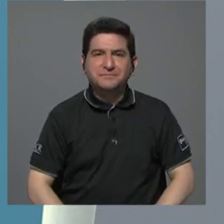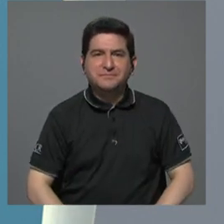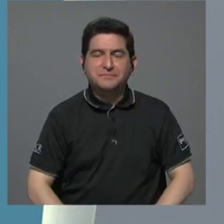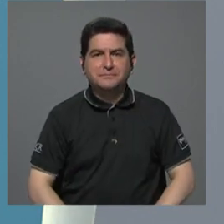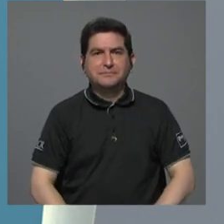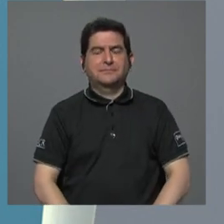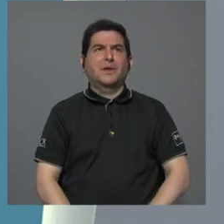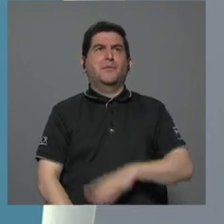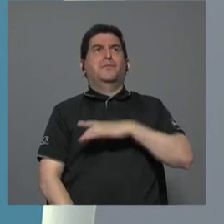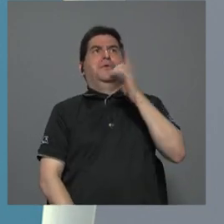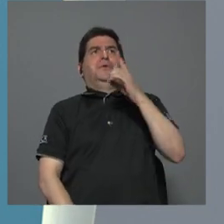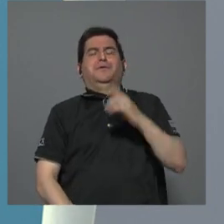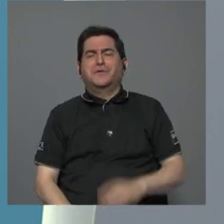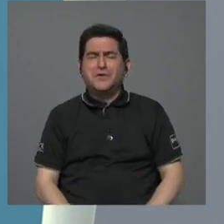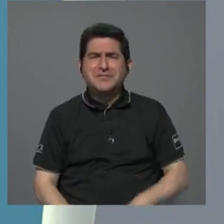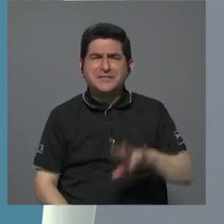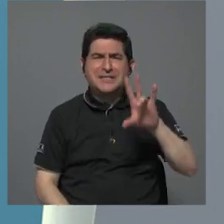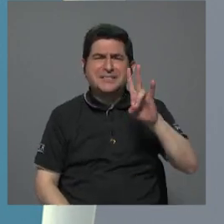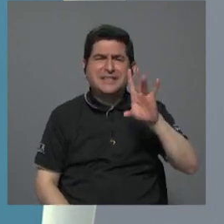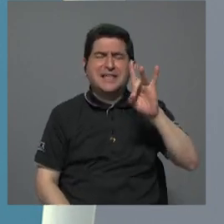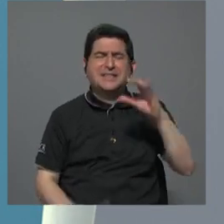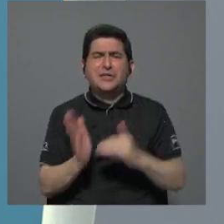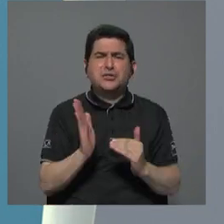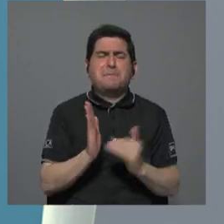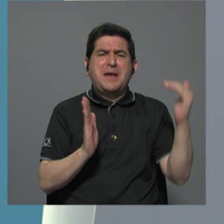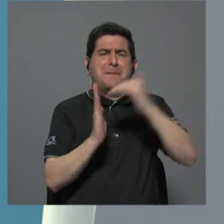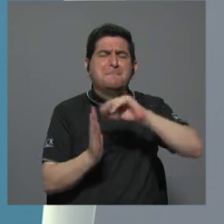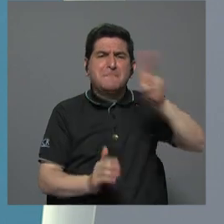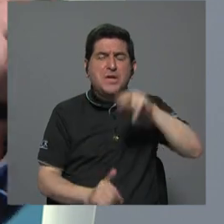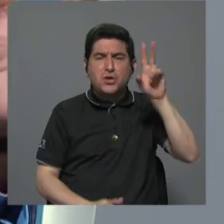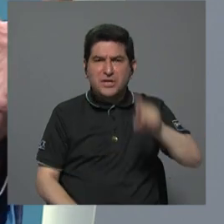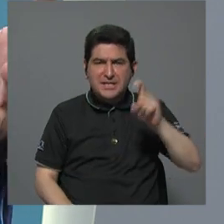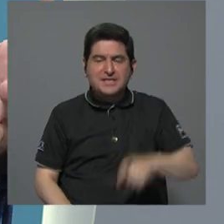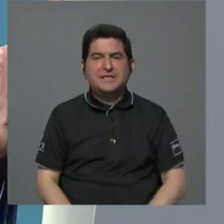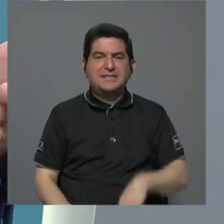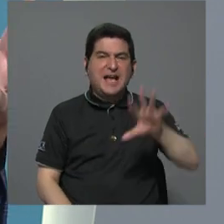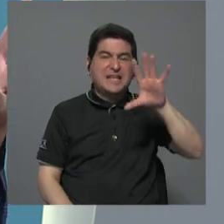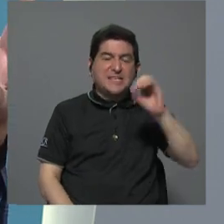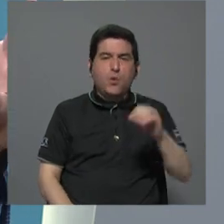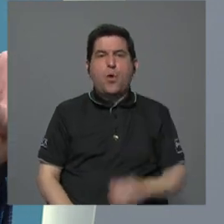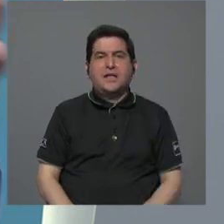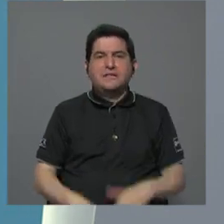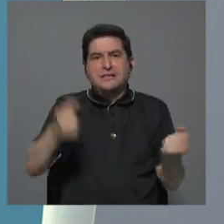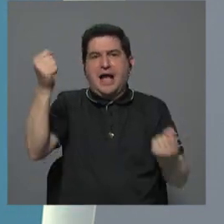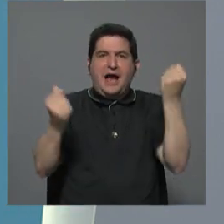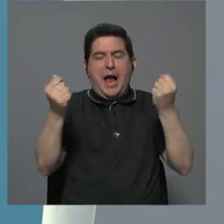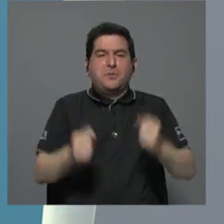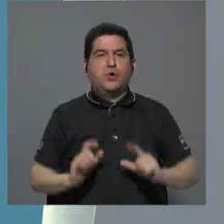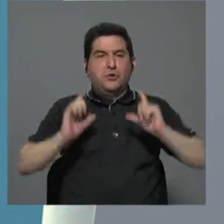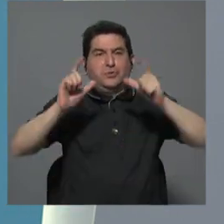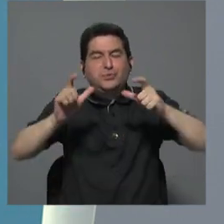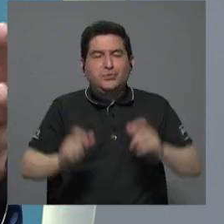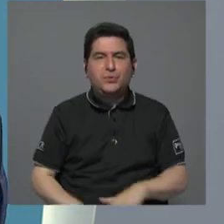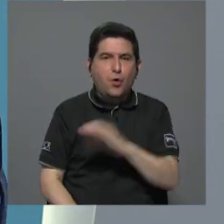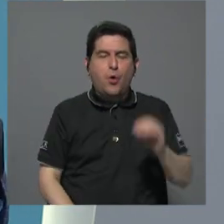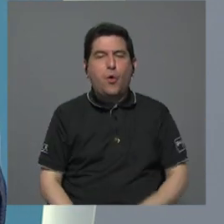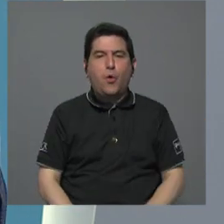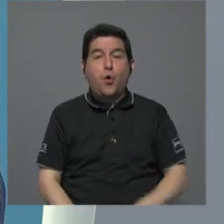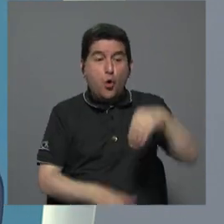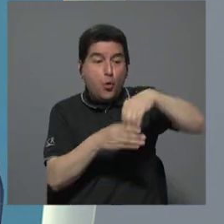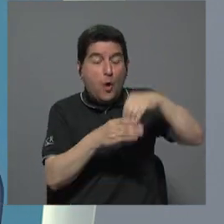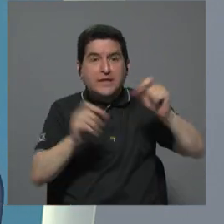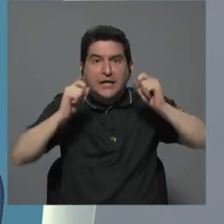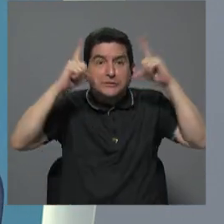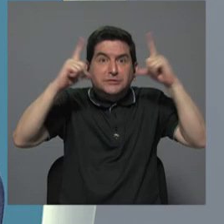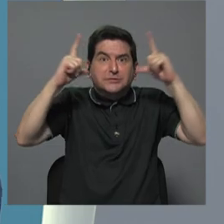por Dios, robarse 78 mil millones de pesos, usted necesita 50 camiones pechar la plata o unas cuentas que hubieran disparado todas las